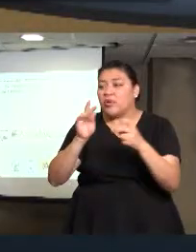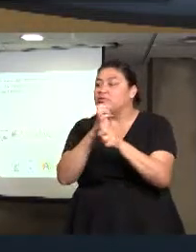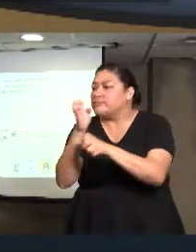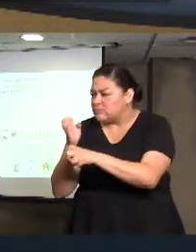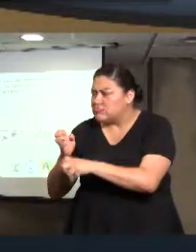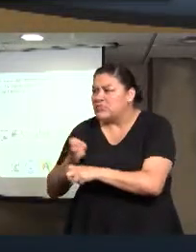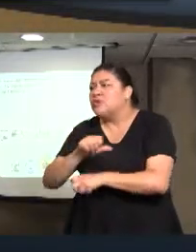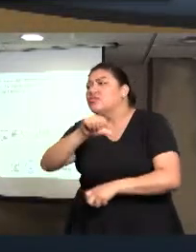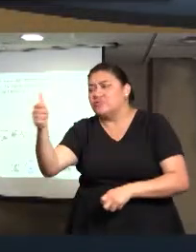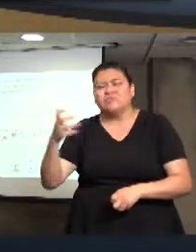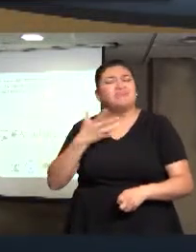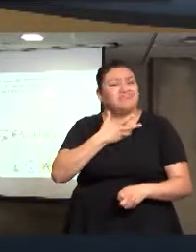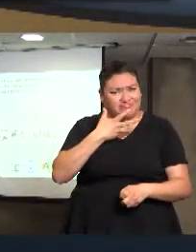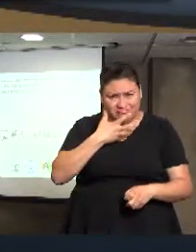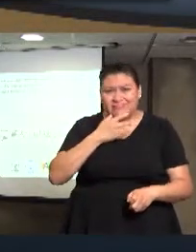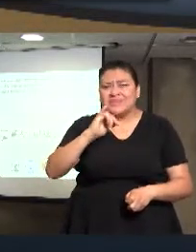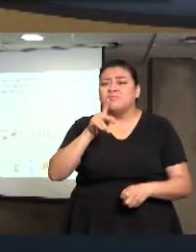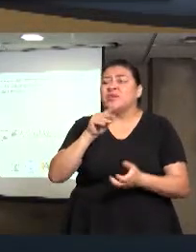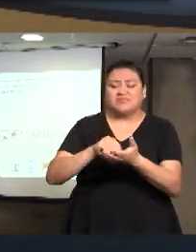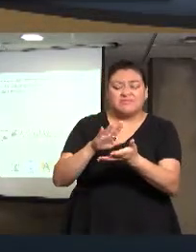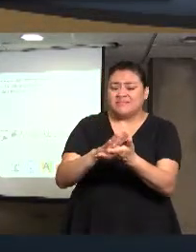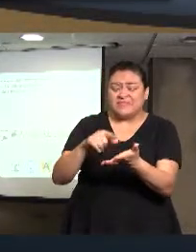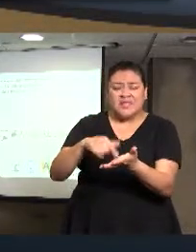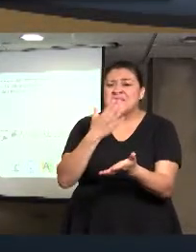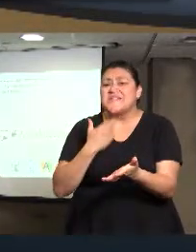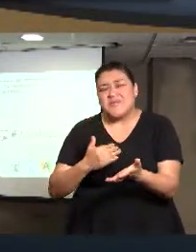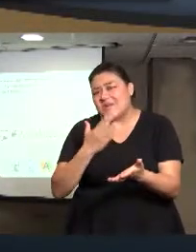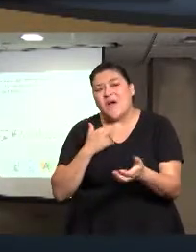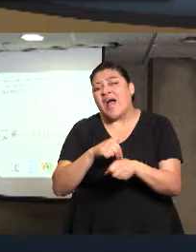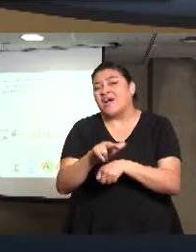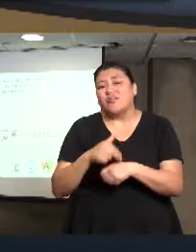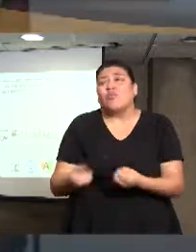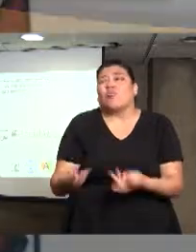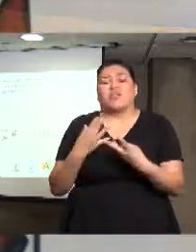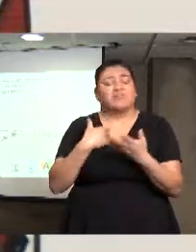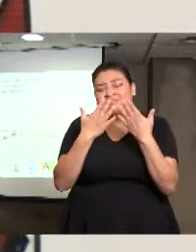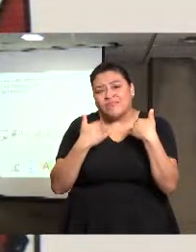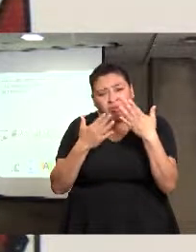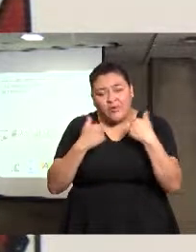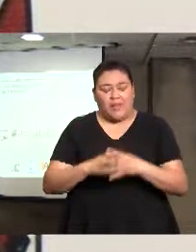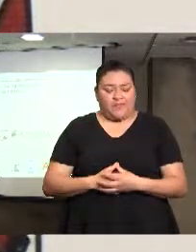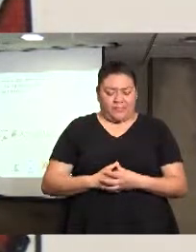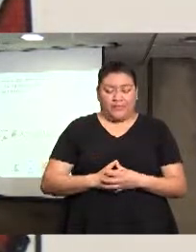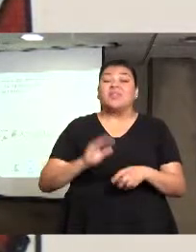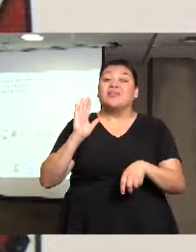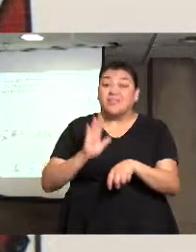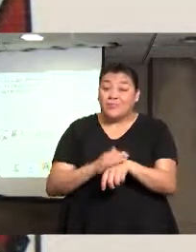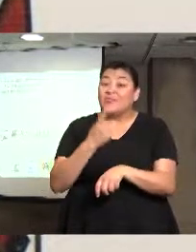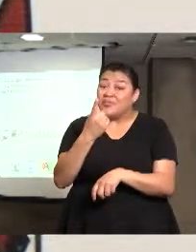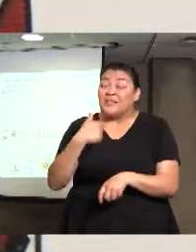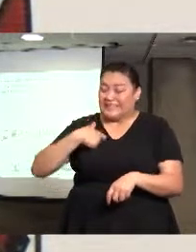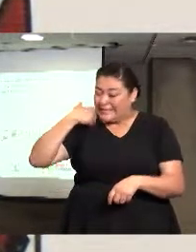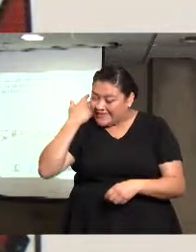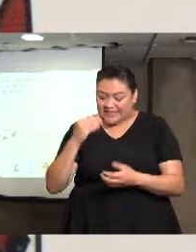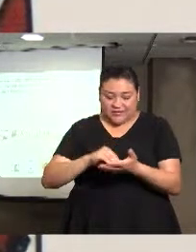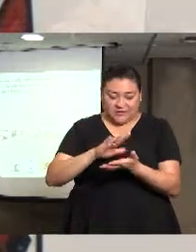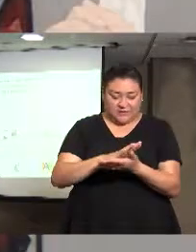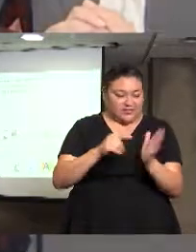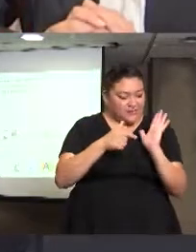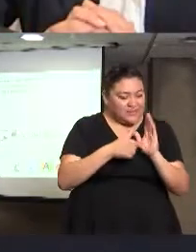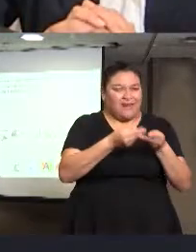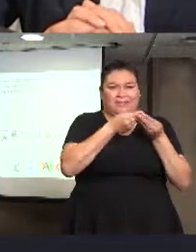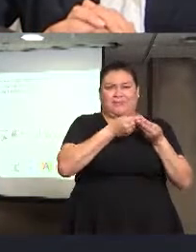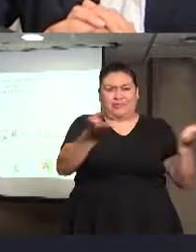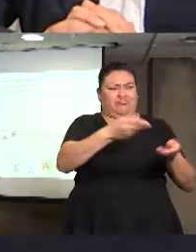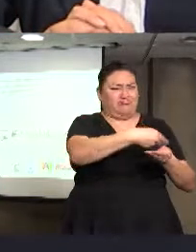uno. Y los números, sí, son distintos, por eso estamos promocionando todos los materiales, la idea es que se